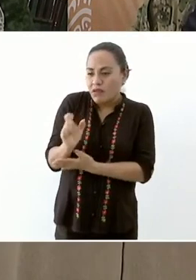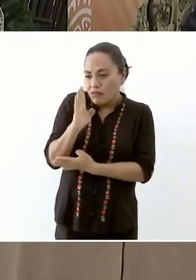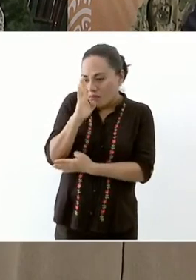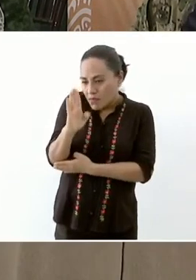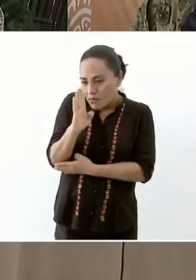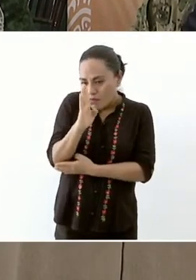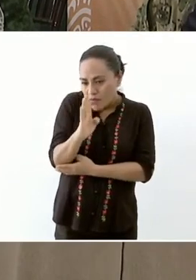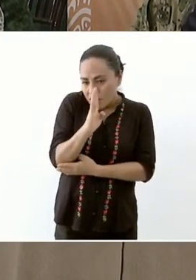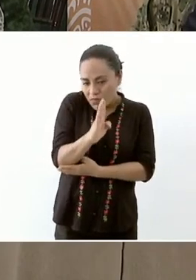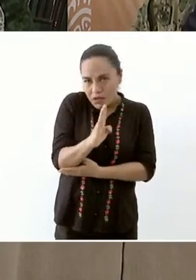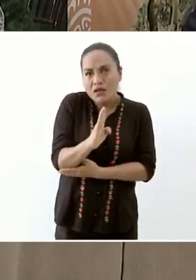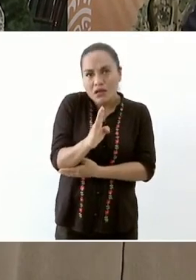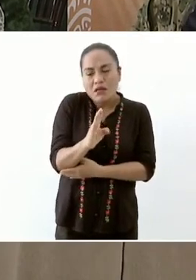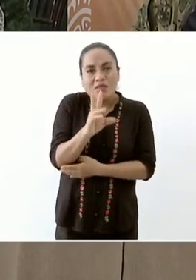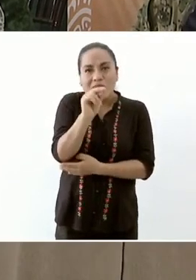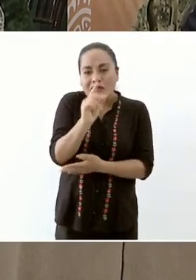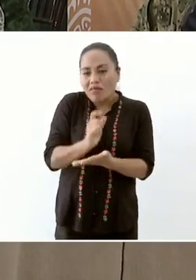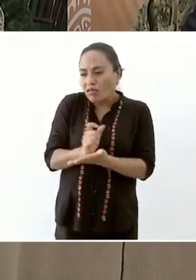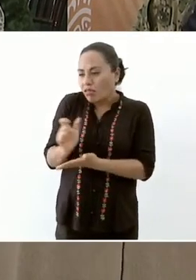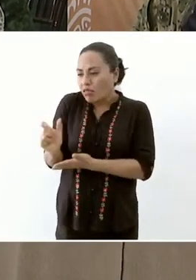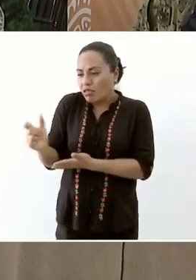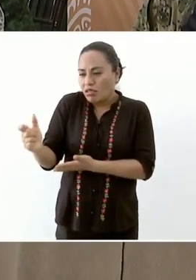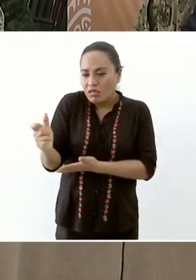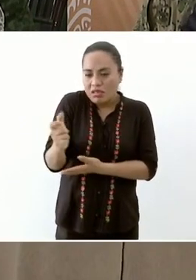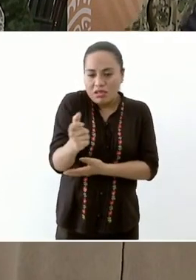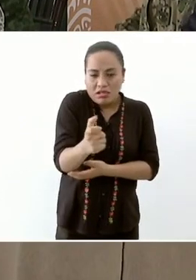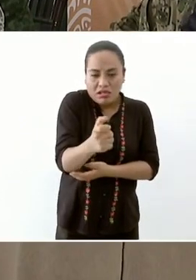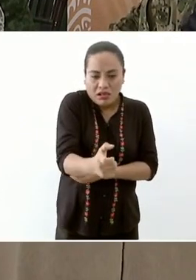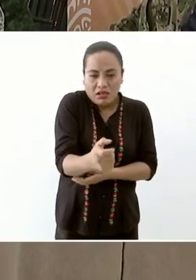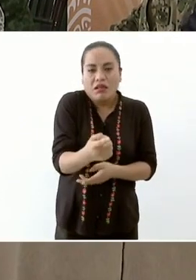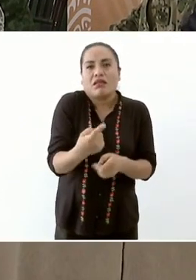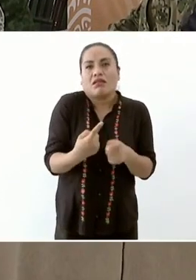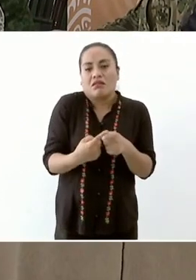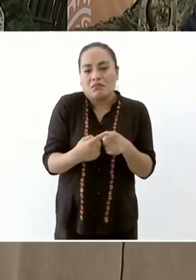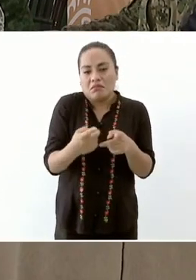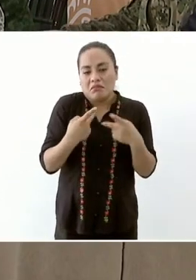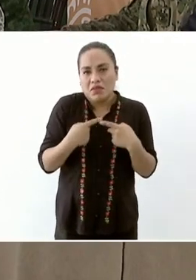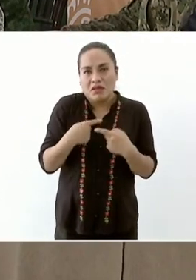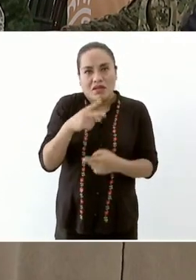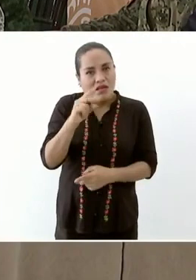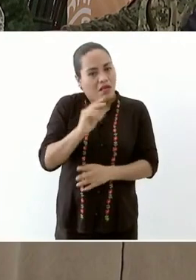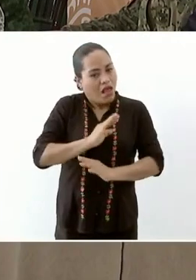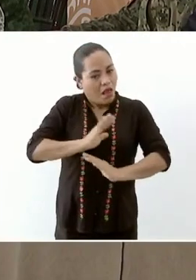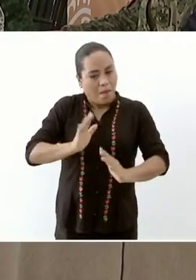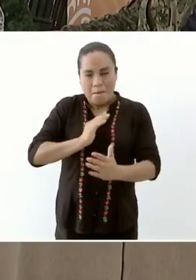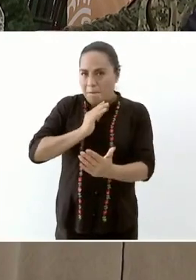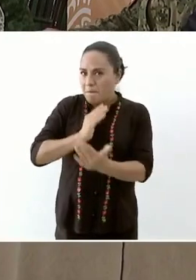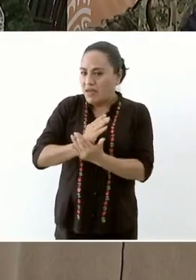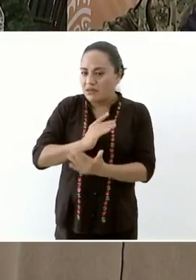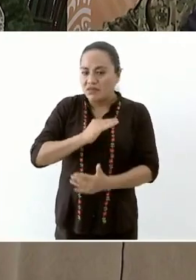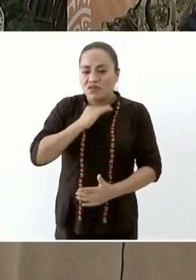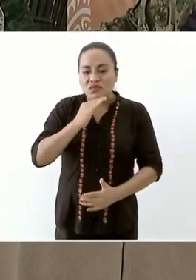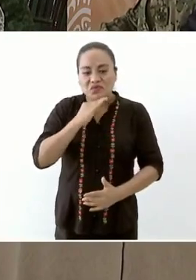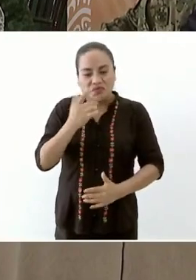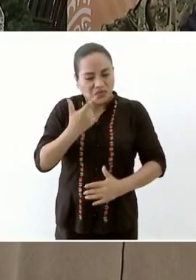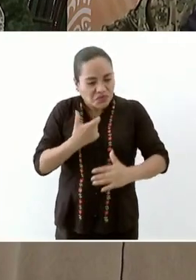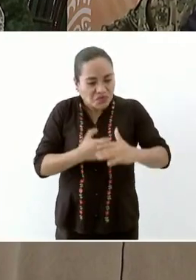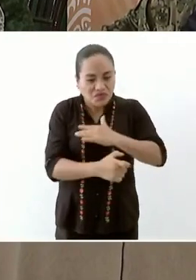intermediación y para evitar moches y corrupción sino también